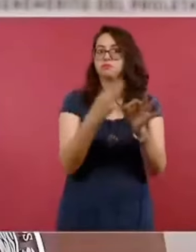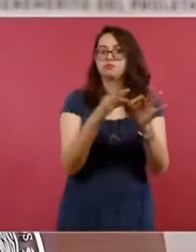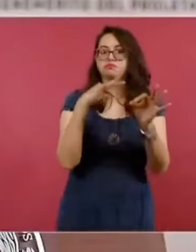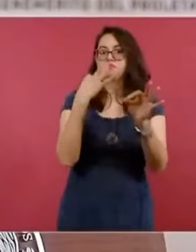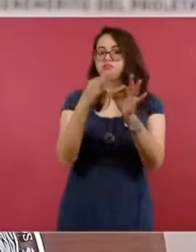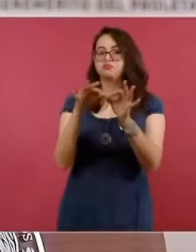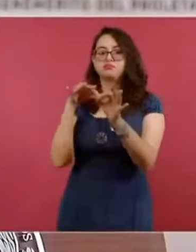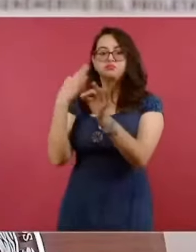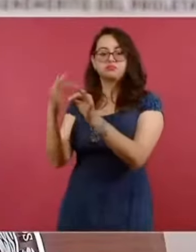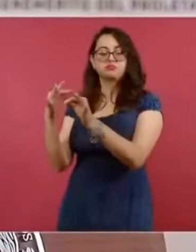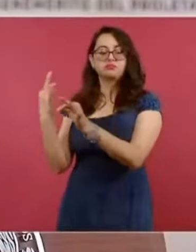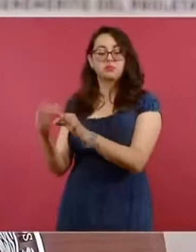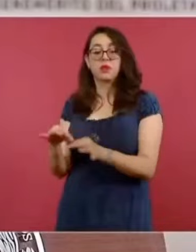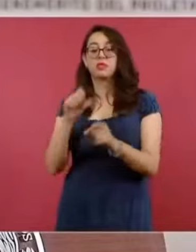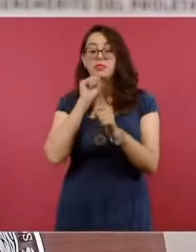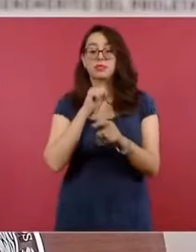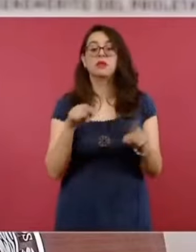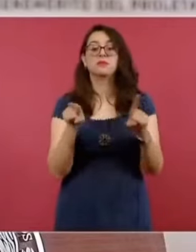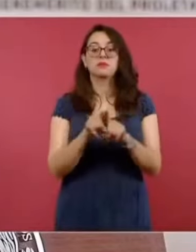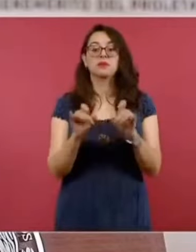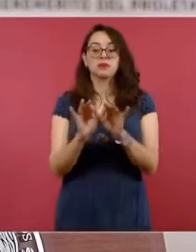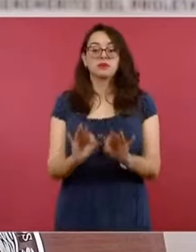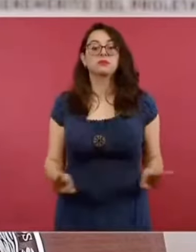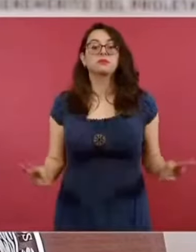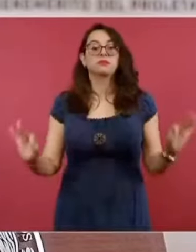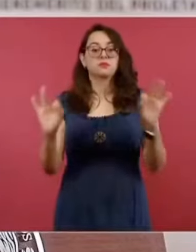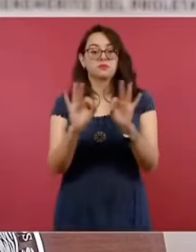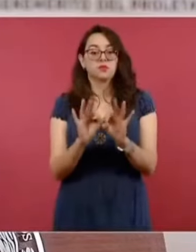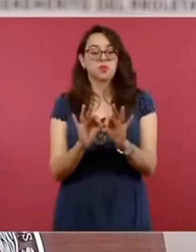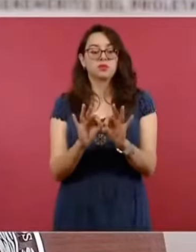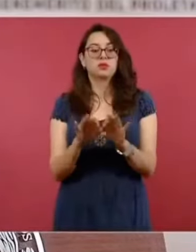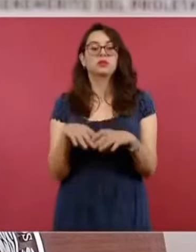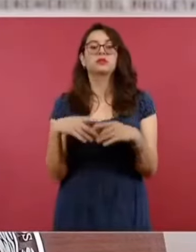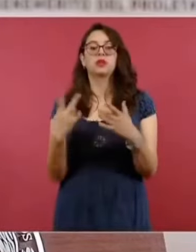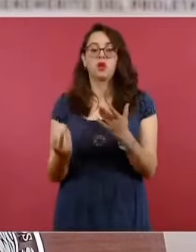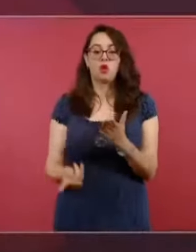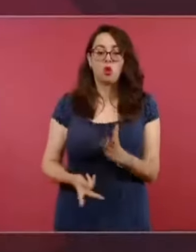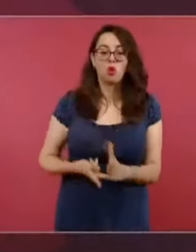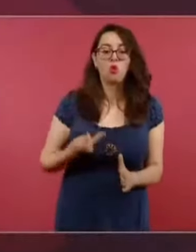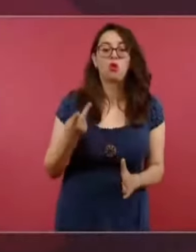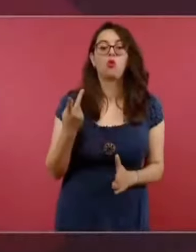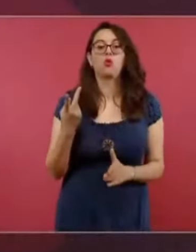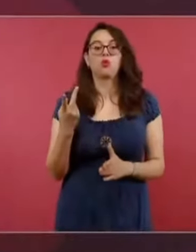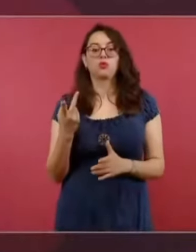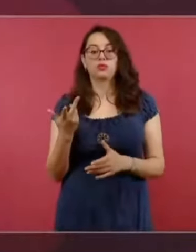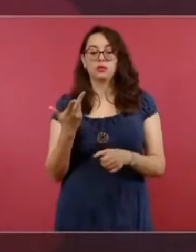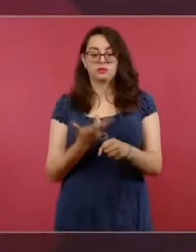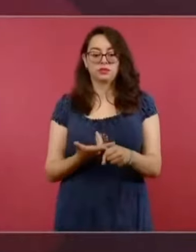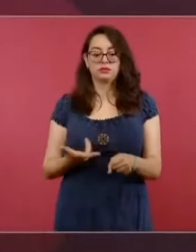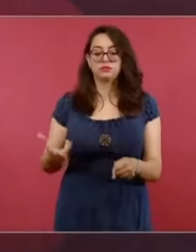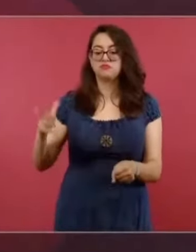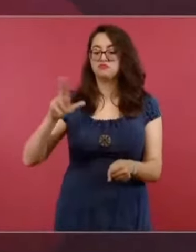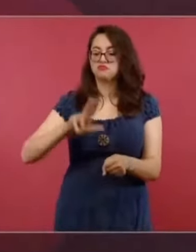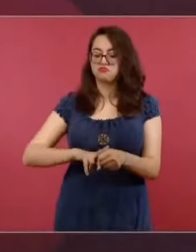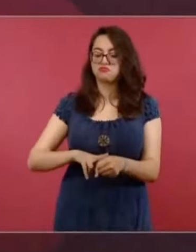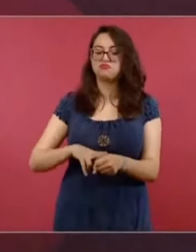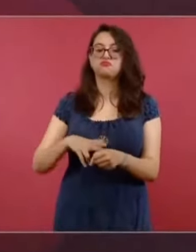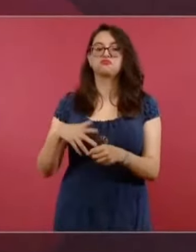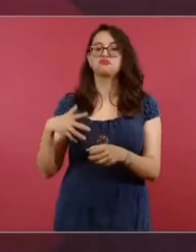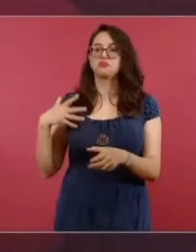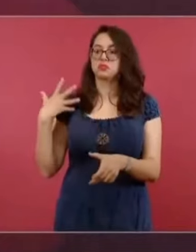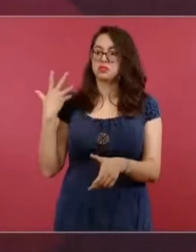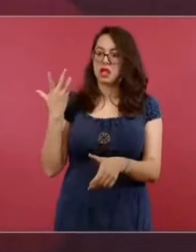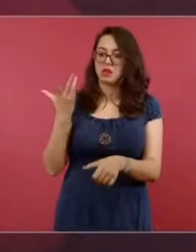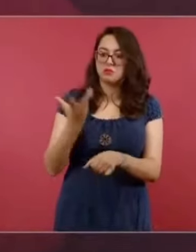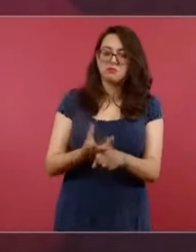No menos importante ha sido el reequipamiento de las unidades hospitalarias para cumplir